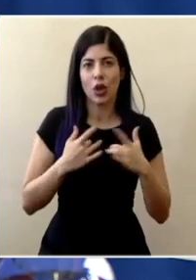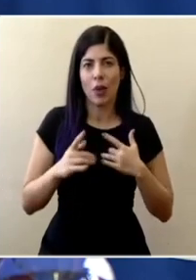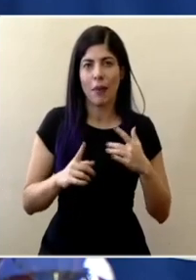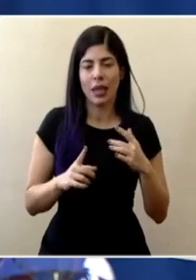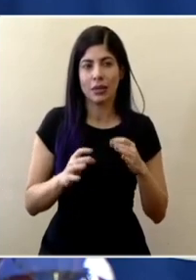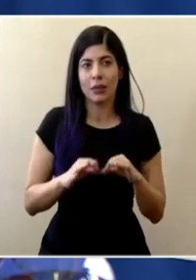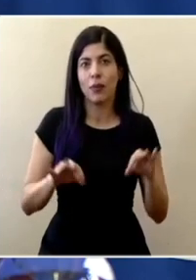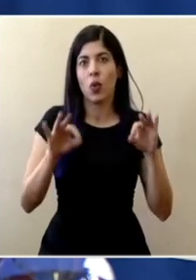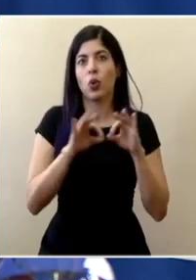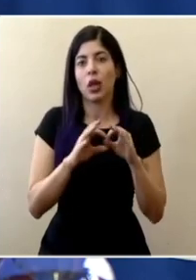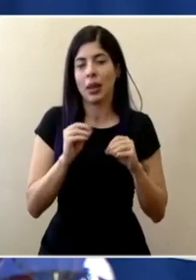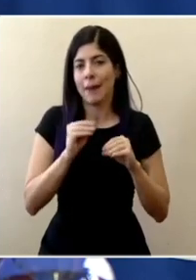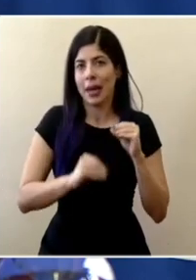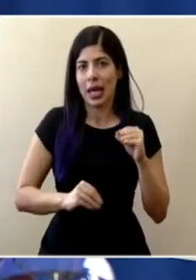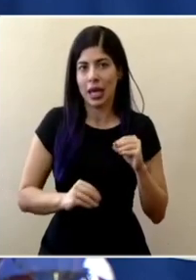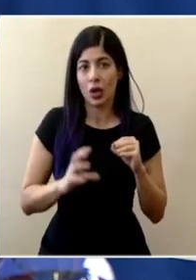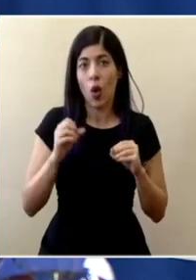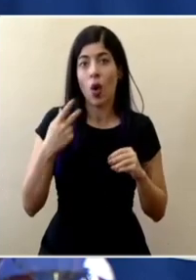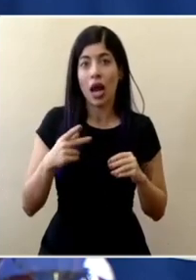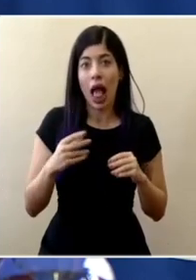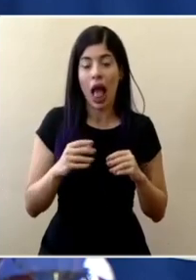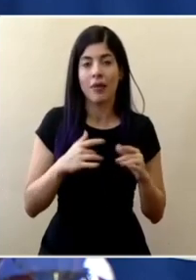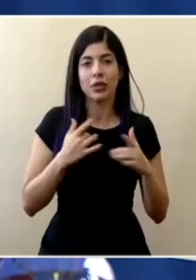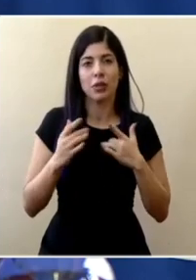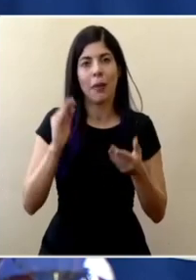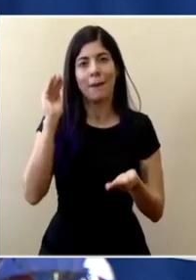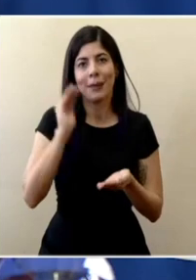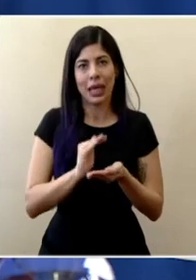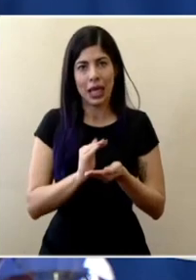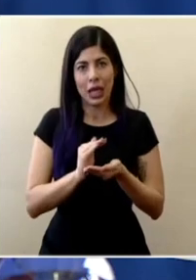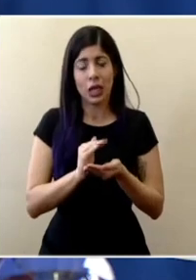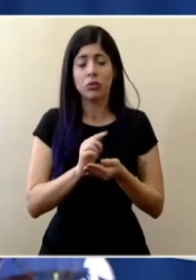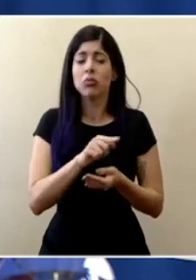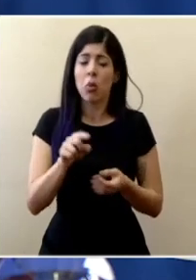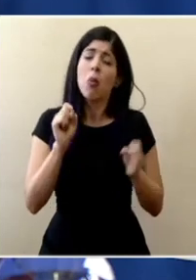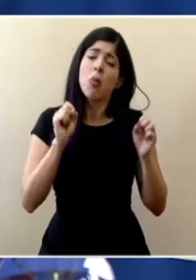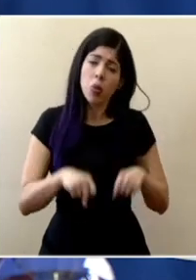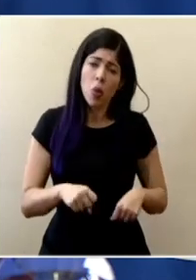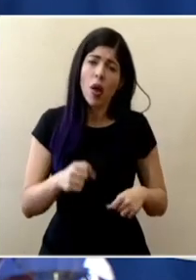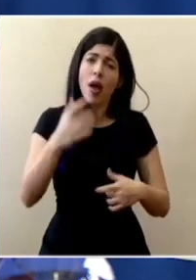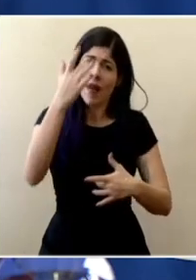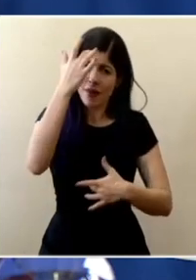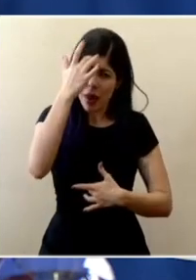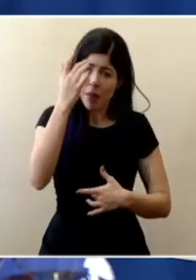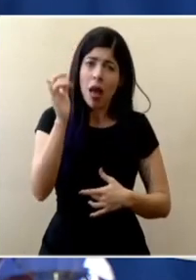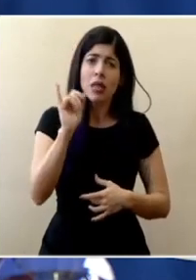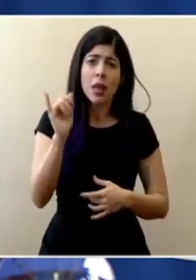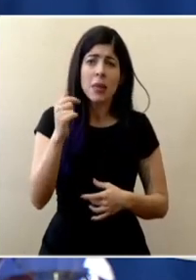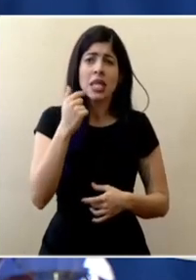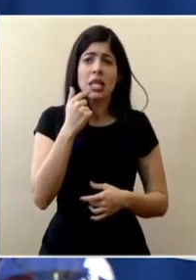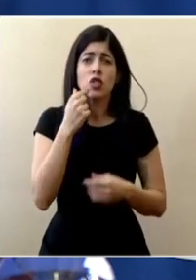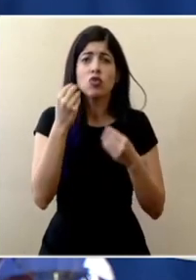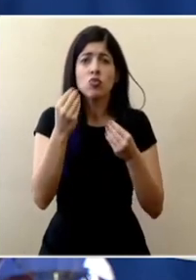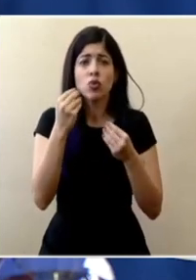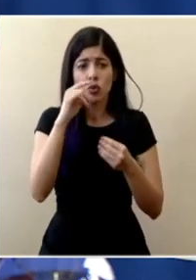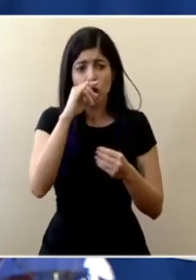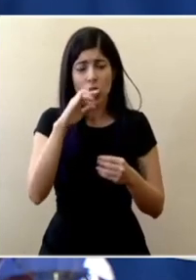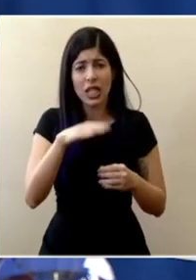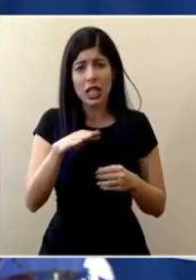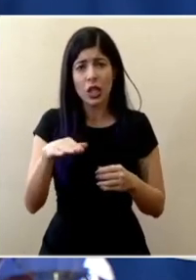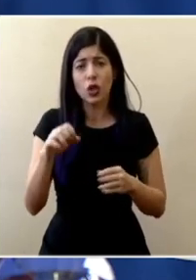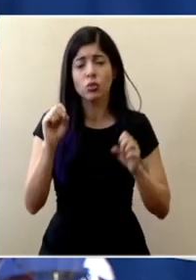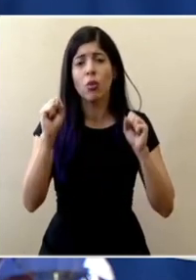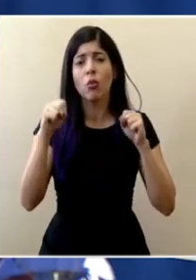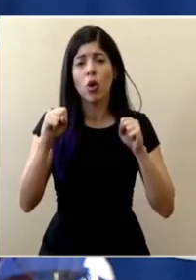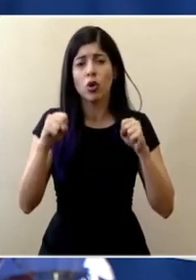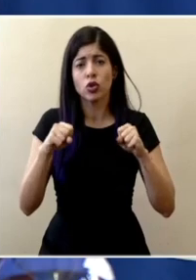más importantes o más incluso de más gravedad lo claro que pueden enfermar incluso se ha hablado de que muchos de ellos pueden tener